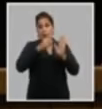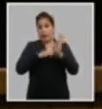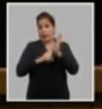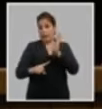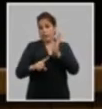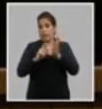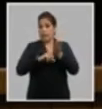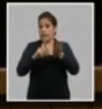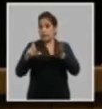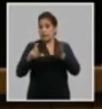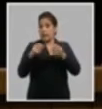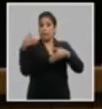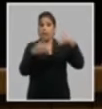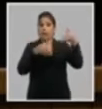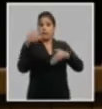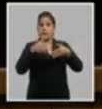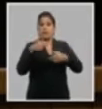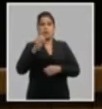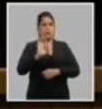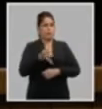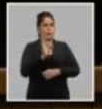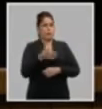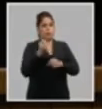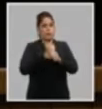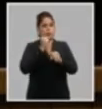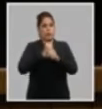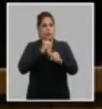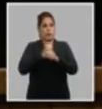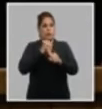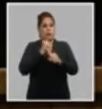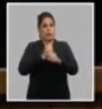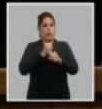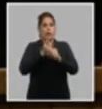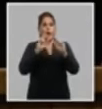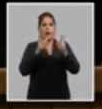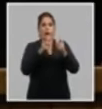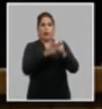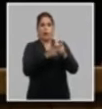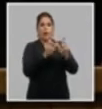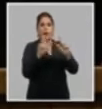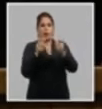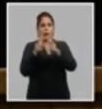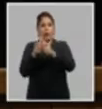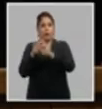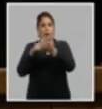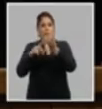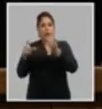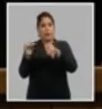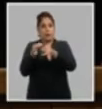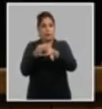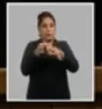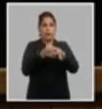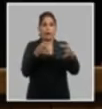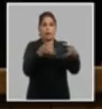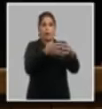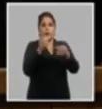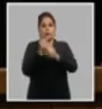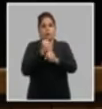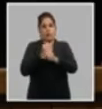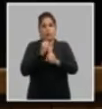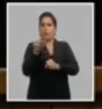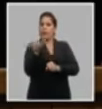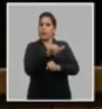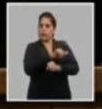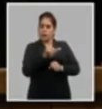la participación sistemática de los trabajadores en las reuniones ordinarias de los núcleos y en las comisiones de trabajo